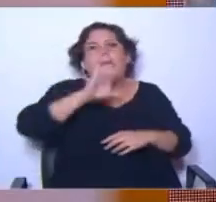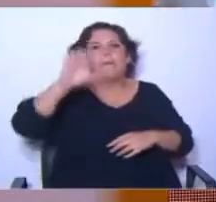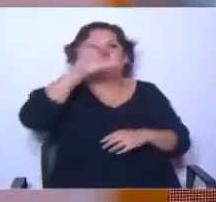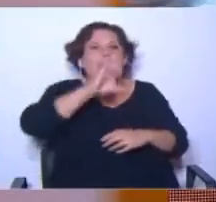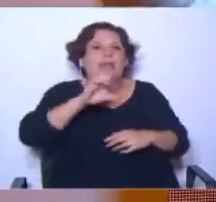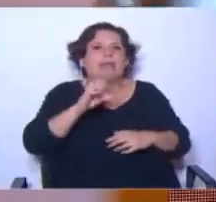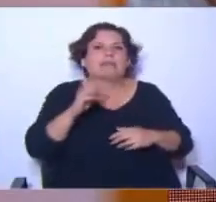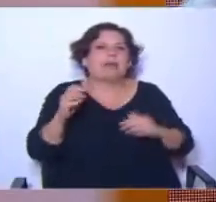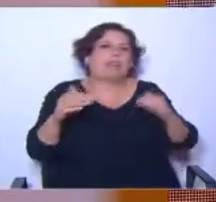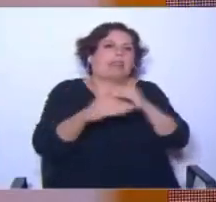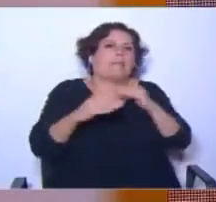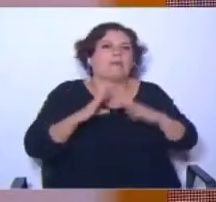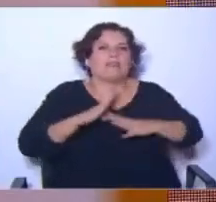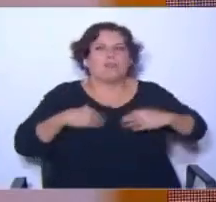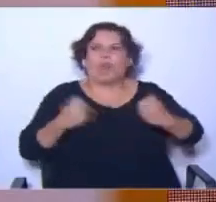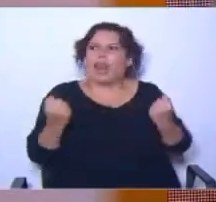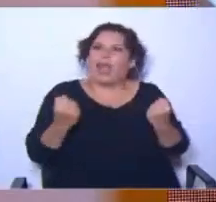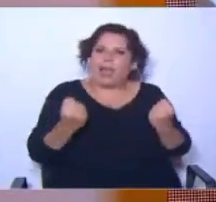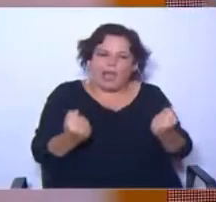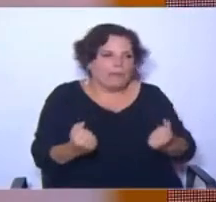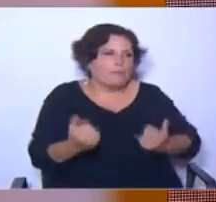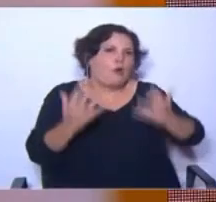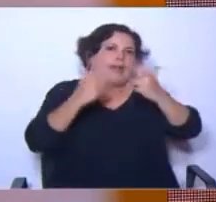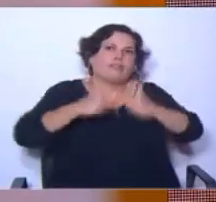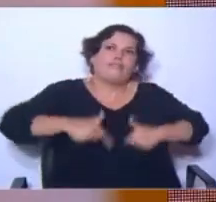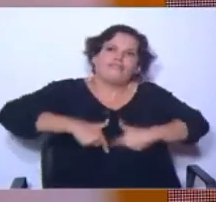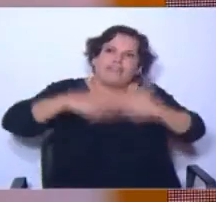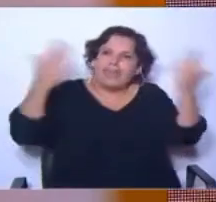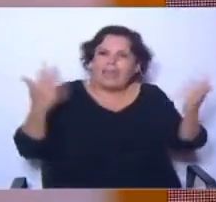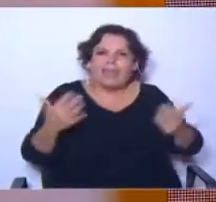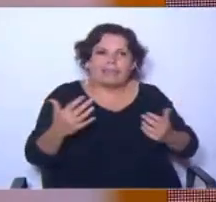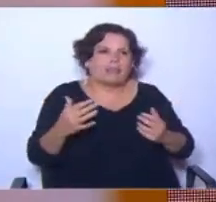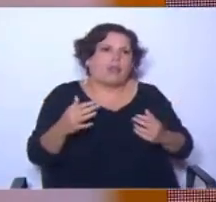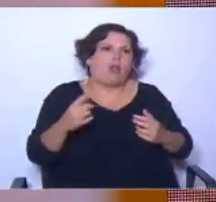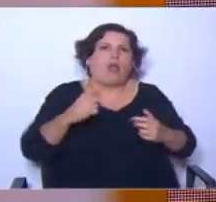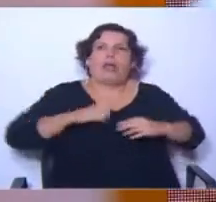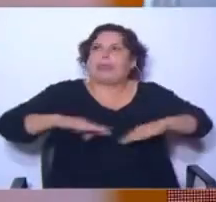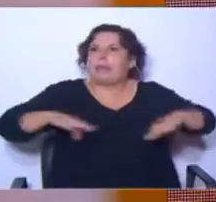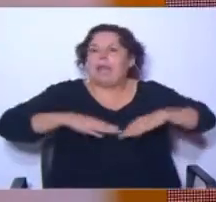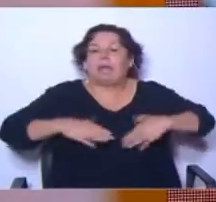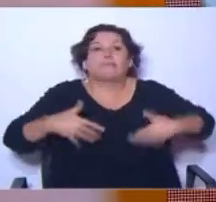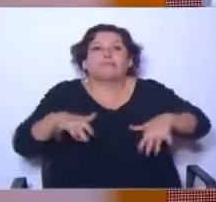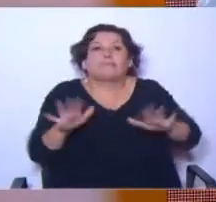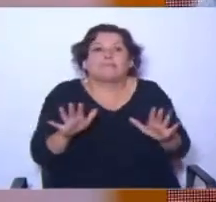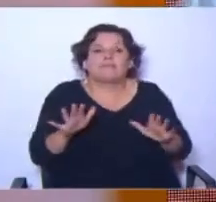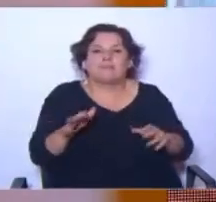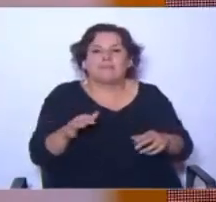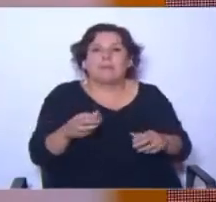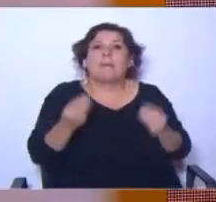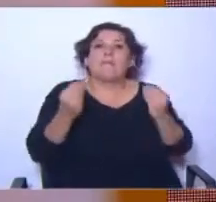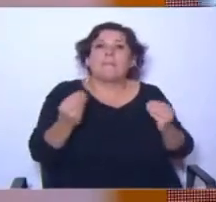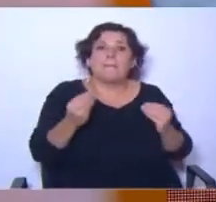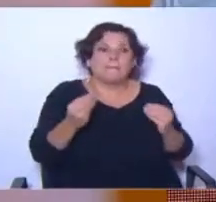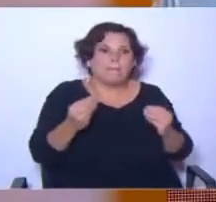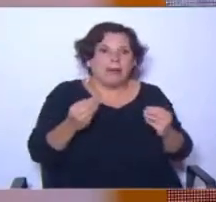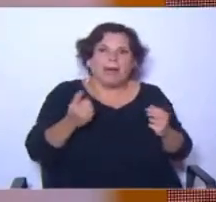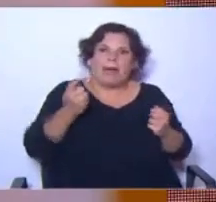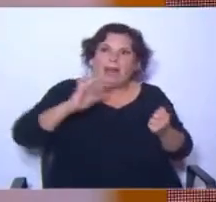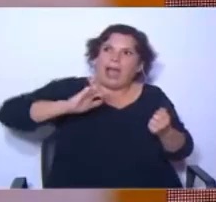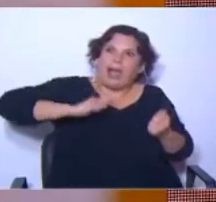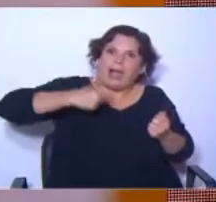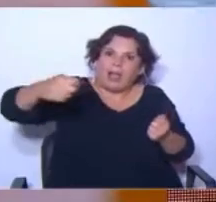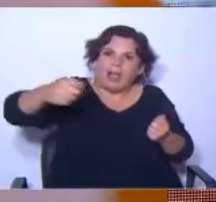dedica al transporte escolar o a la organización de fiestas y eventos o a los gimnasios. Para salir del atraso, el